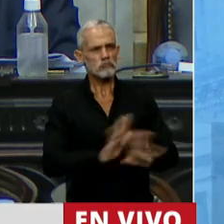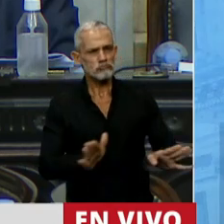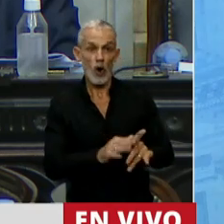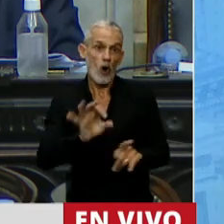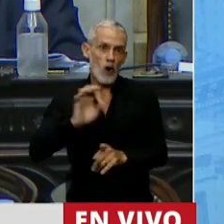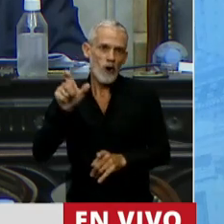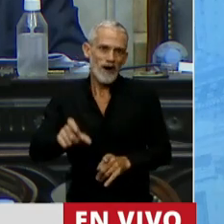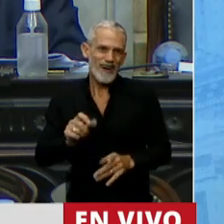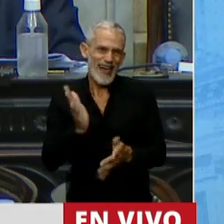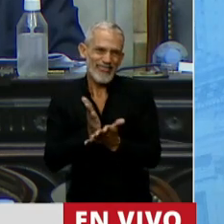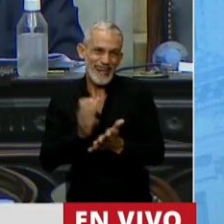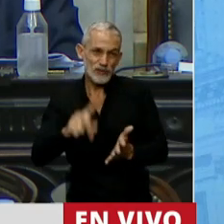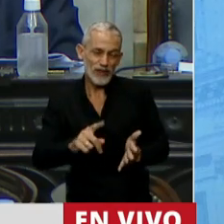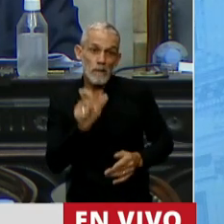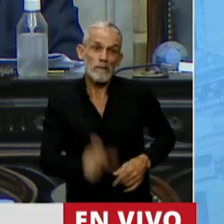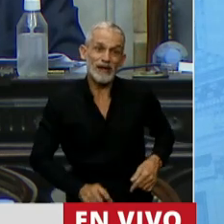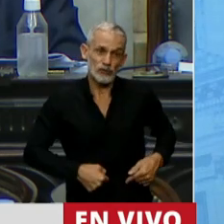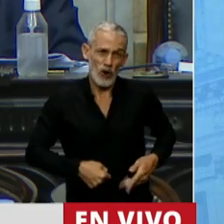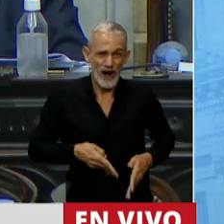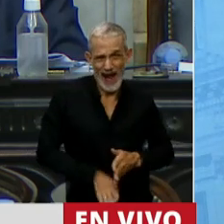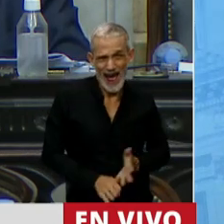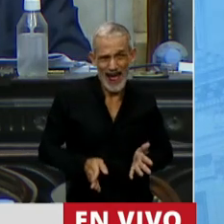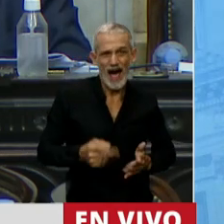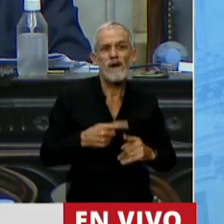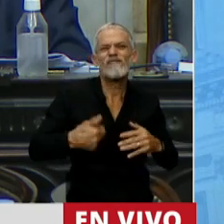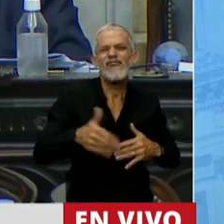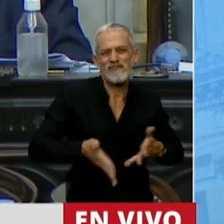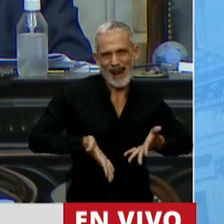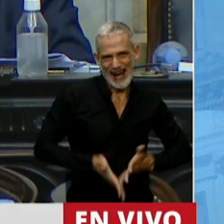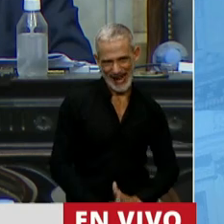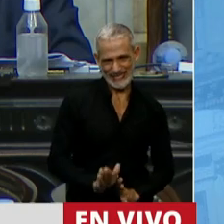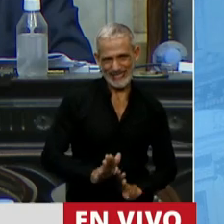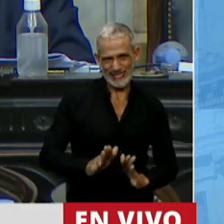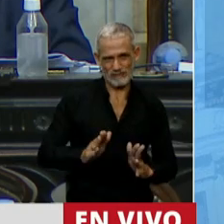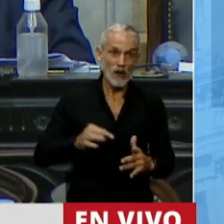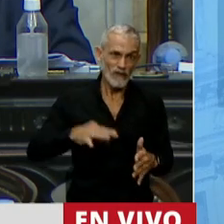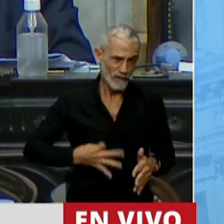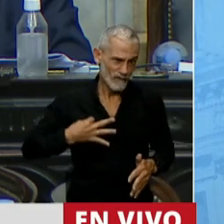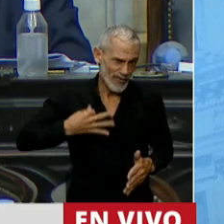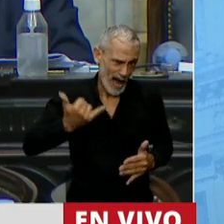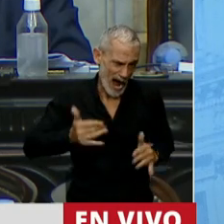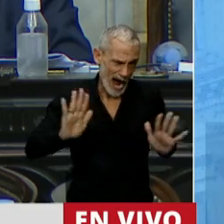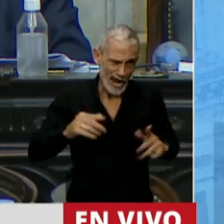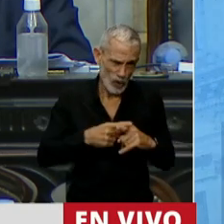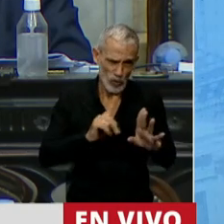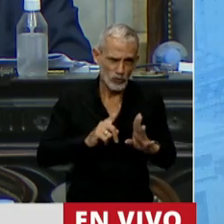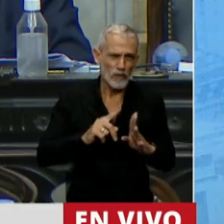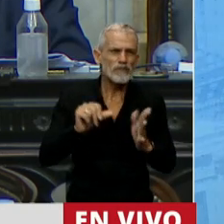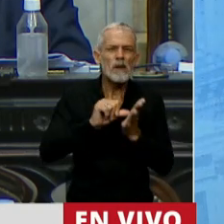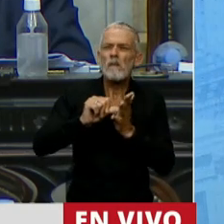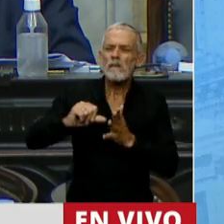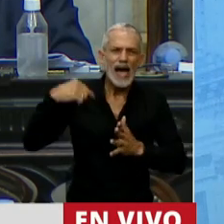la persona por nacer, que hay una persona por nacer. Yo creo que eso no hay discusión tampoco en eso. En la mayoría de los países,